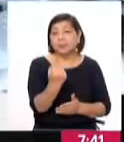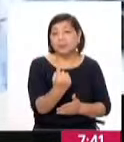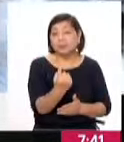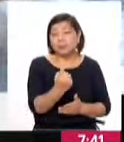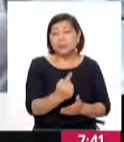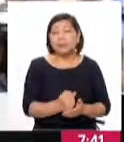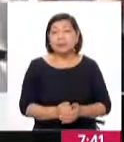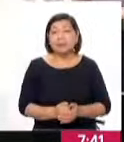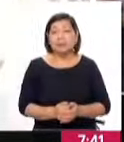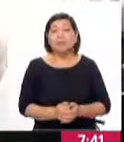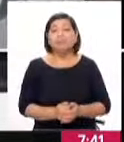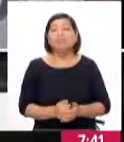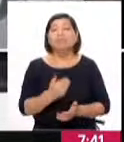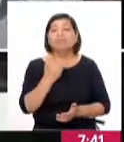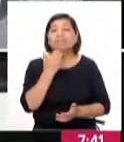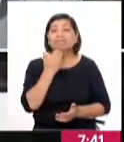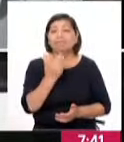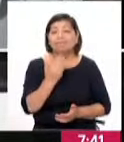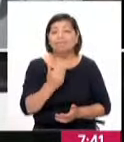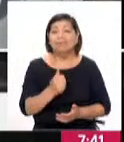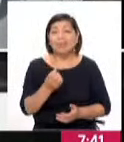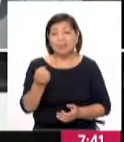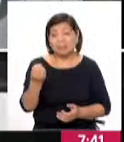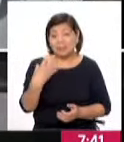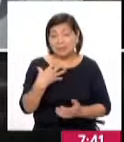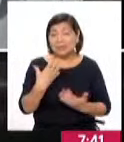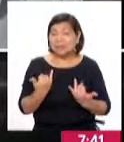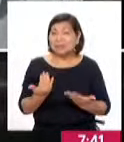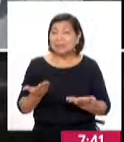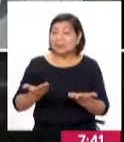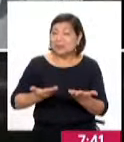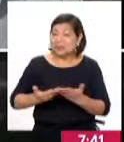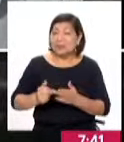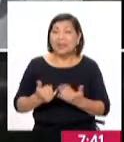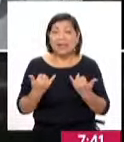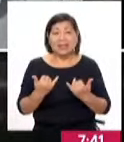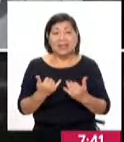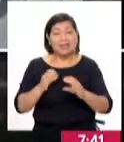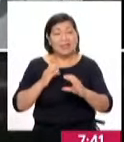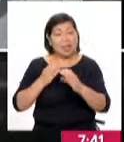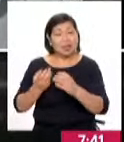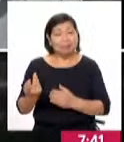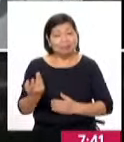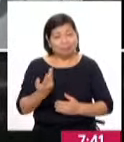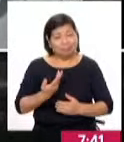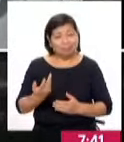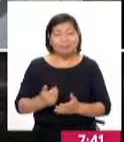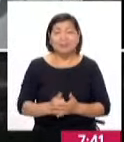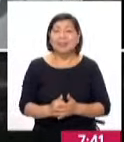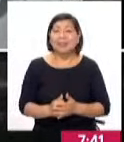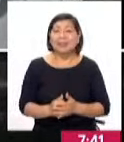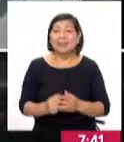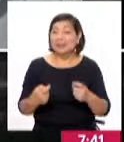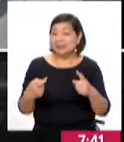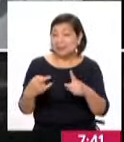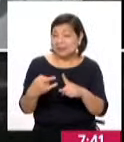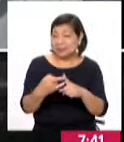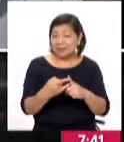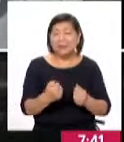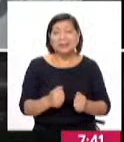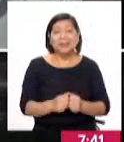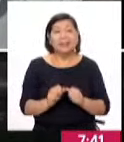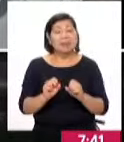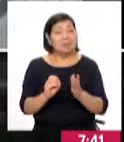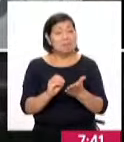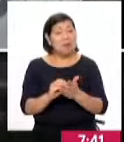país. Muchísimas gracias por la información y por haber atendido esta comunicación vía virtual con nosotros